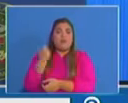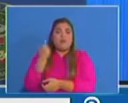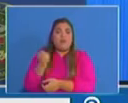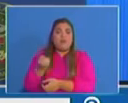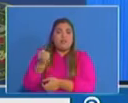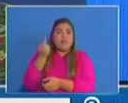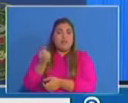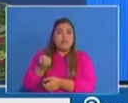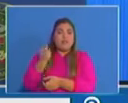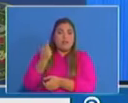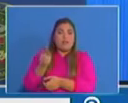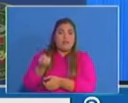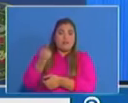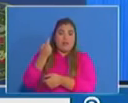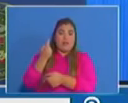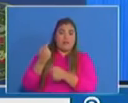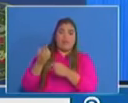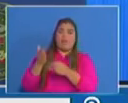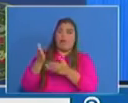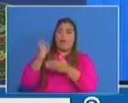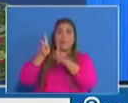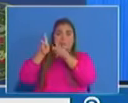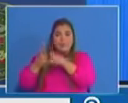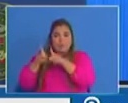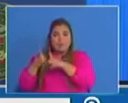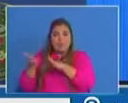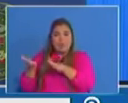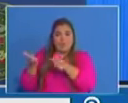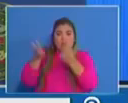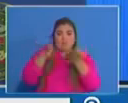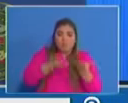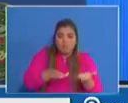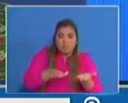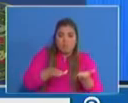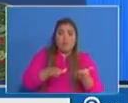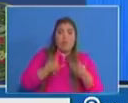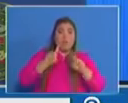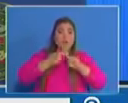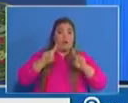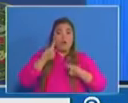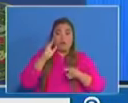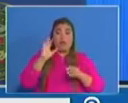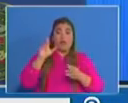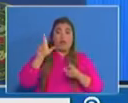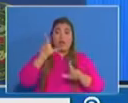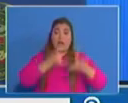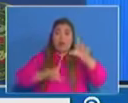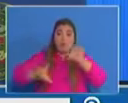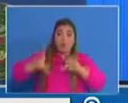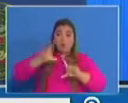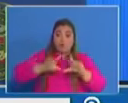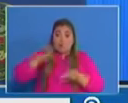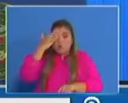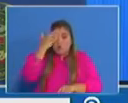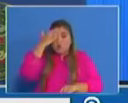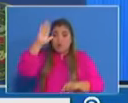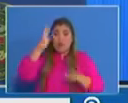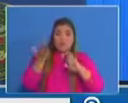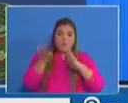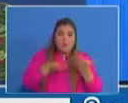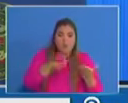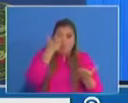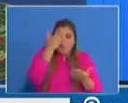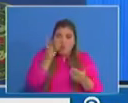en estudio por vigilancia epidemiológica, las cuales resultaron positivas y se añaden